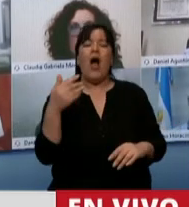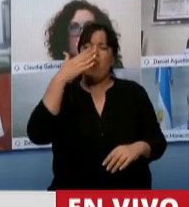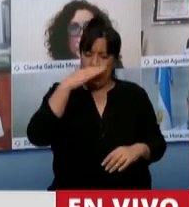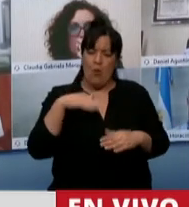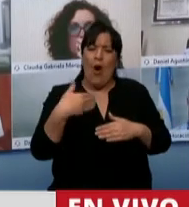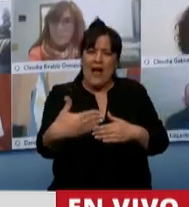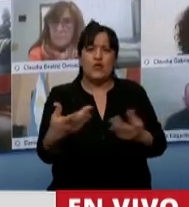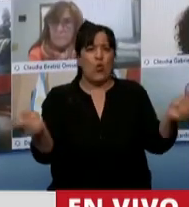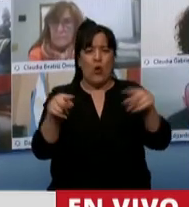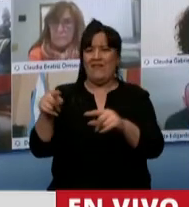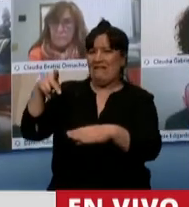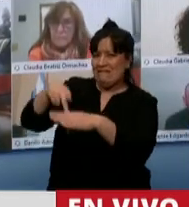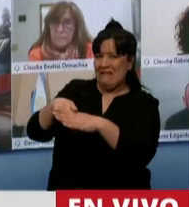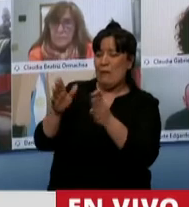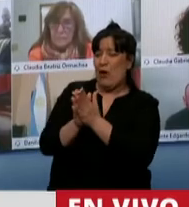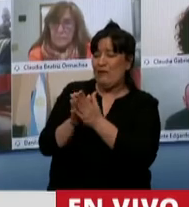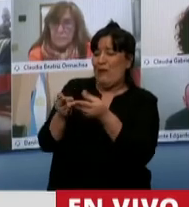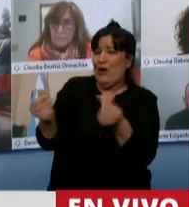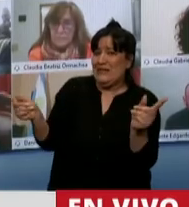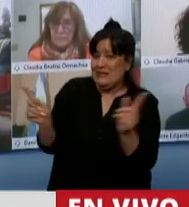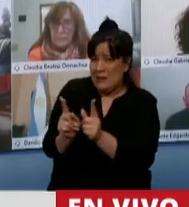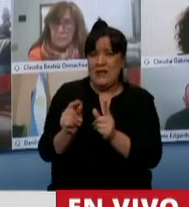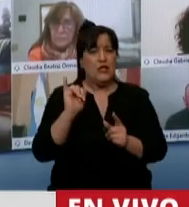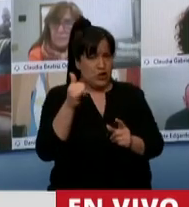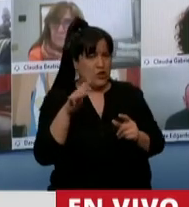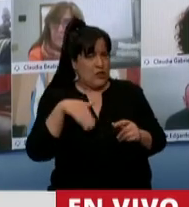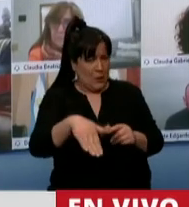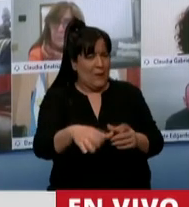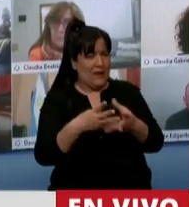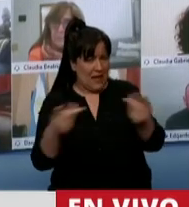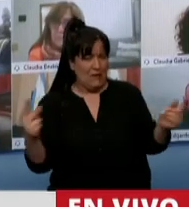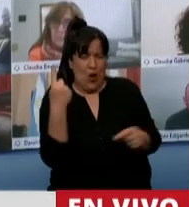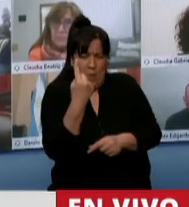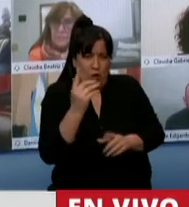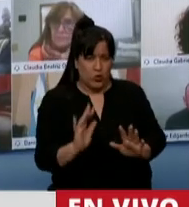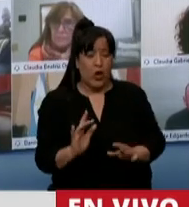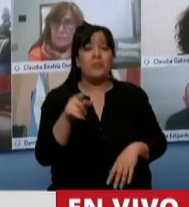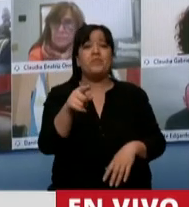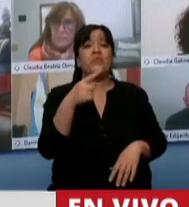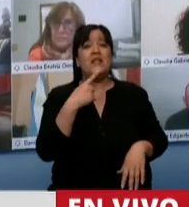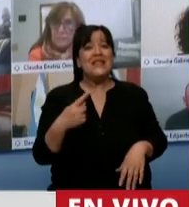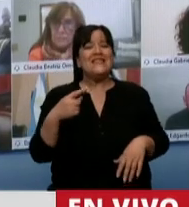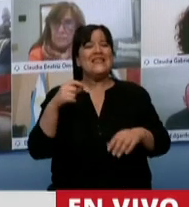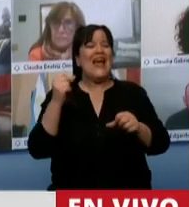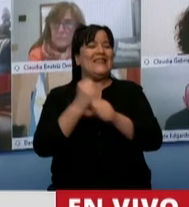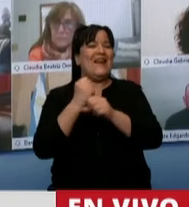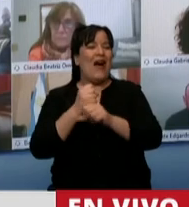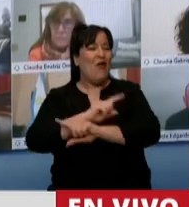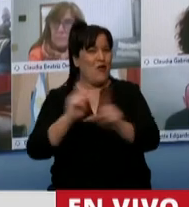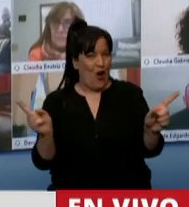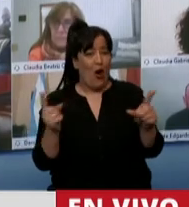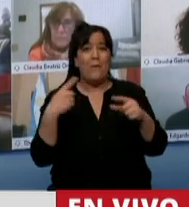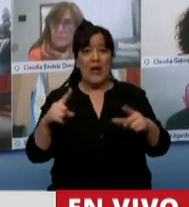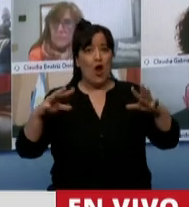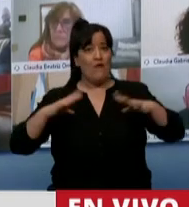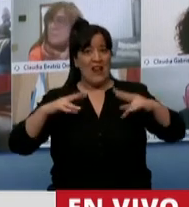restablecer, quedaron como días no laborables. Ya voy cerrando, ya voy cerrando un minuto. Quedaron como días no laborables. La eliminación